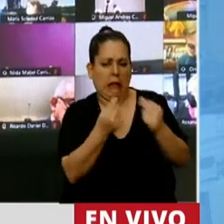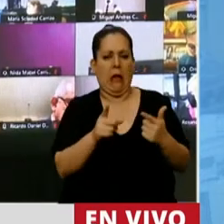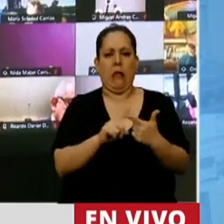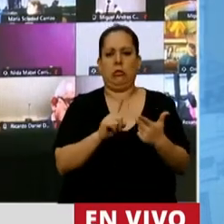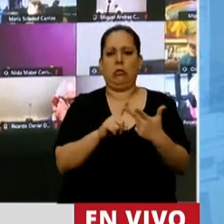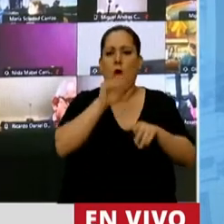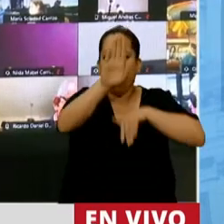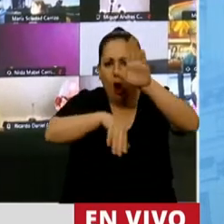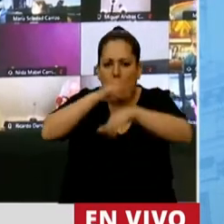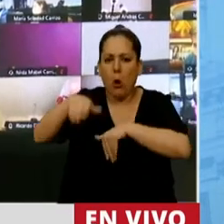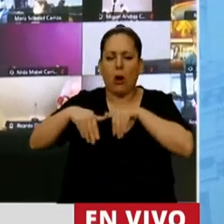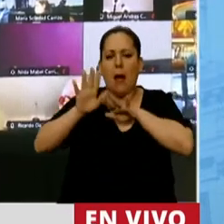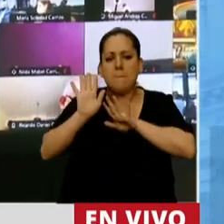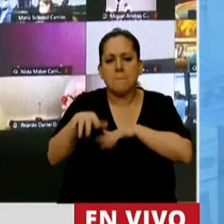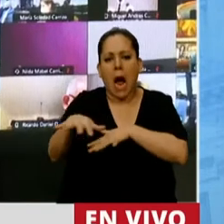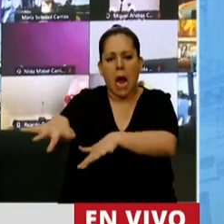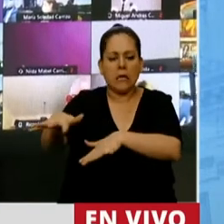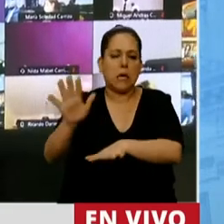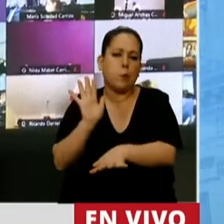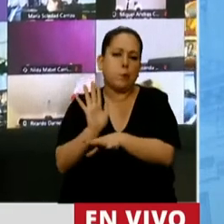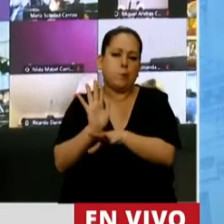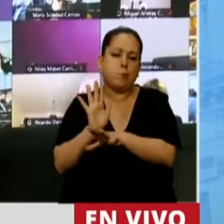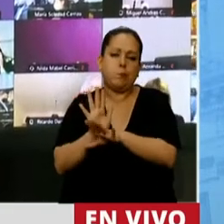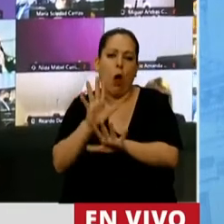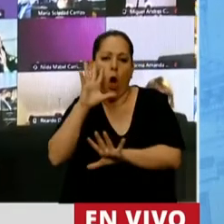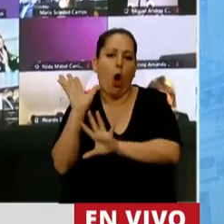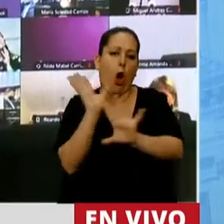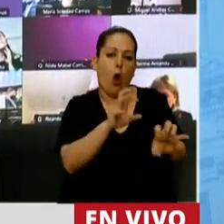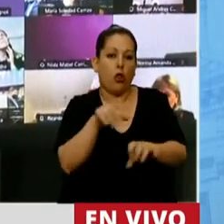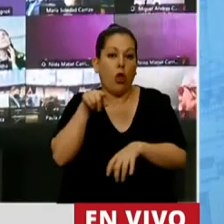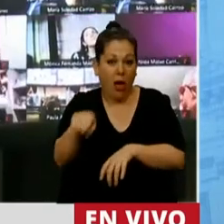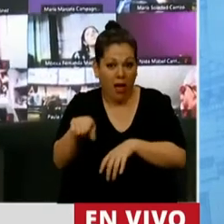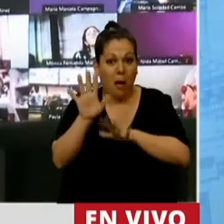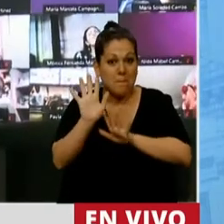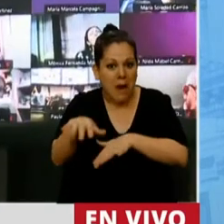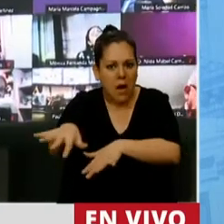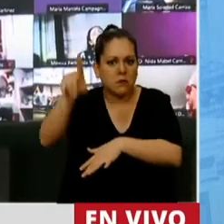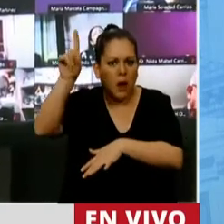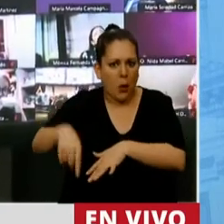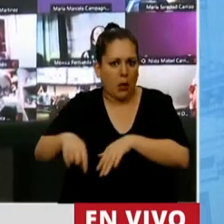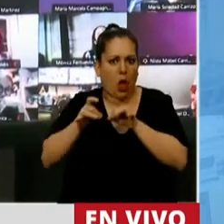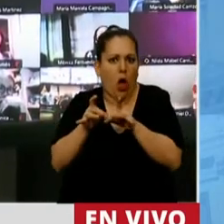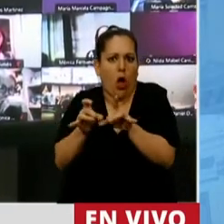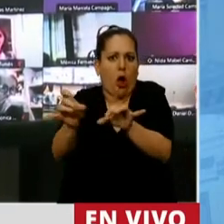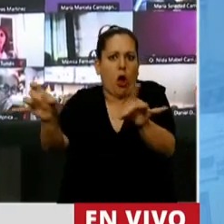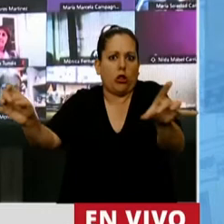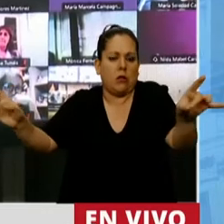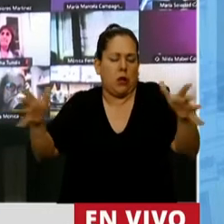odio, muchas de ellas que produjeron contagios indeseados, por cierto.